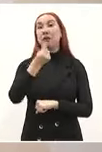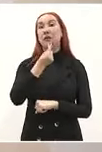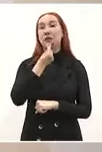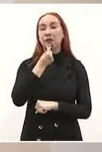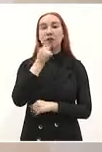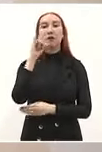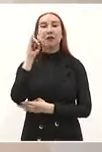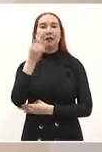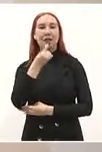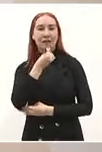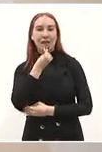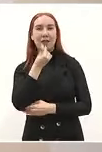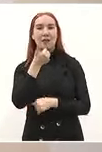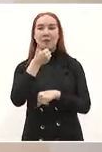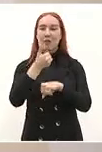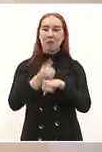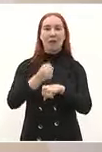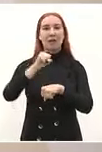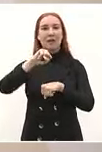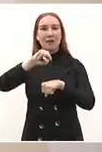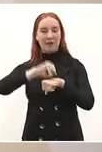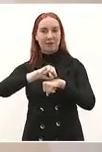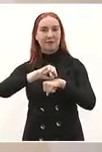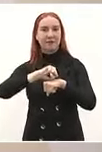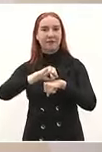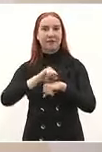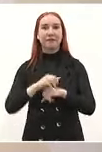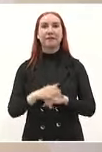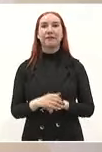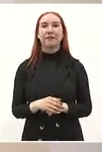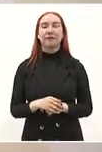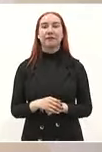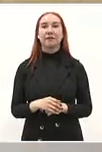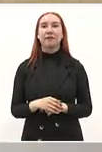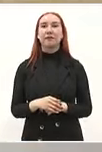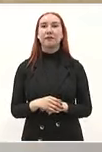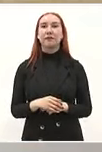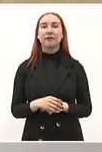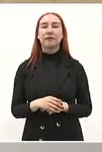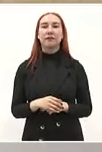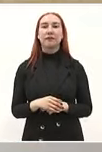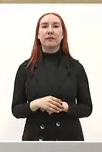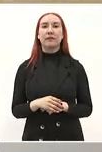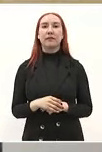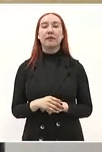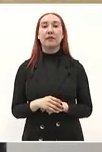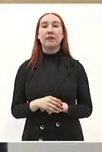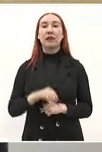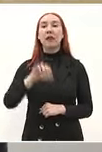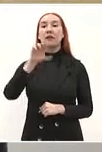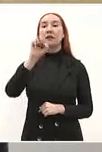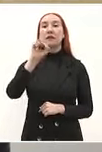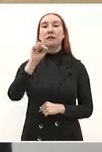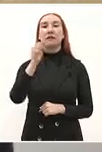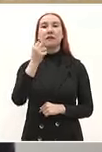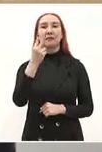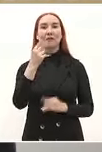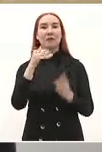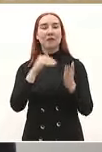que tiene que ver con preescolar primaria y secundaria con 62 mil